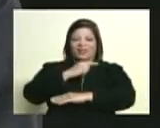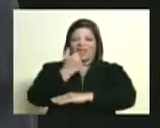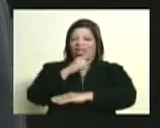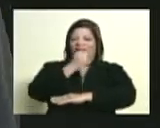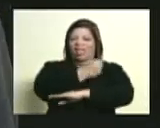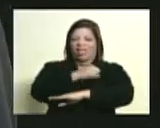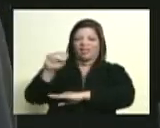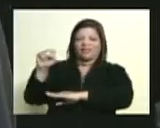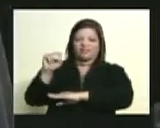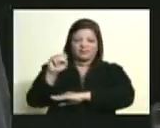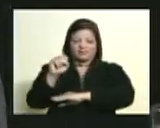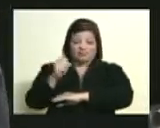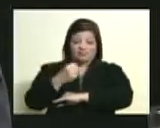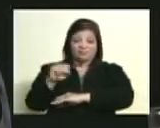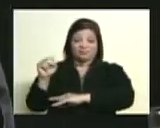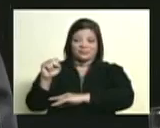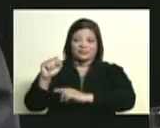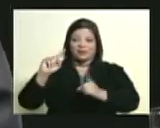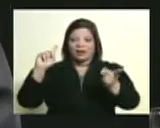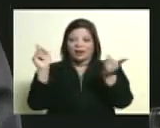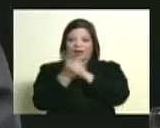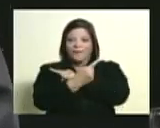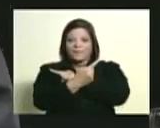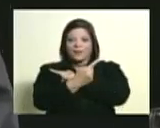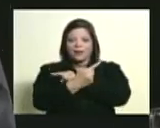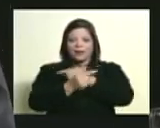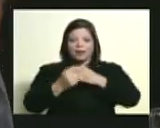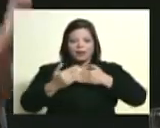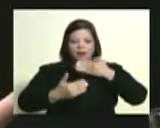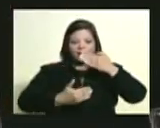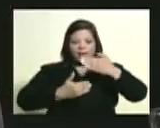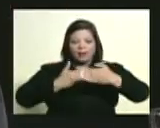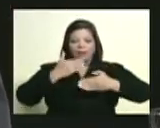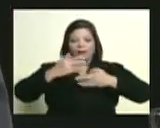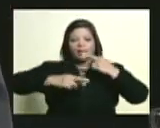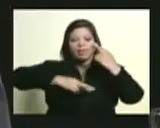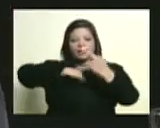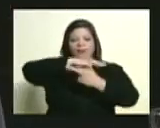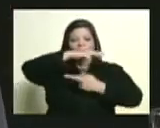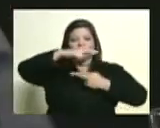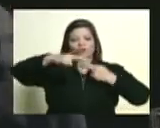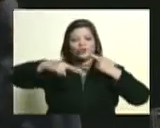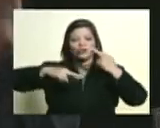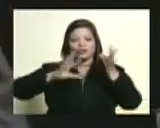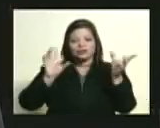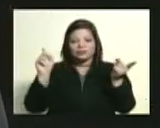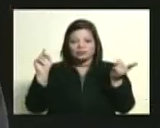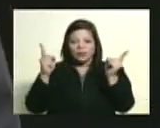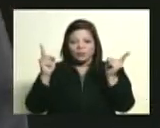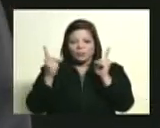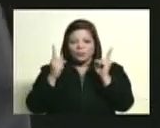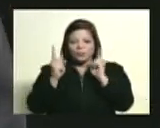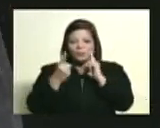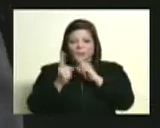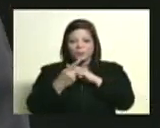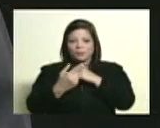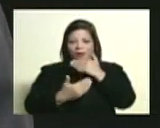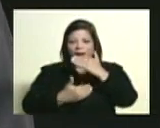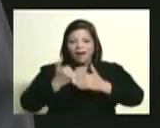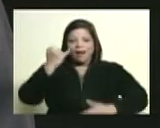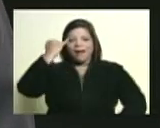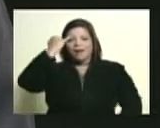a irse ilvanando con las ideas revolucionarias de su tiempo con las ideas ilustradas con el